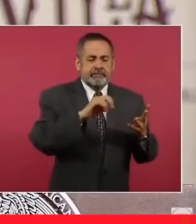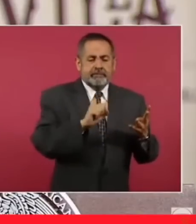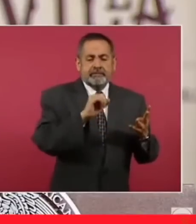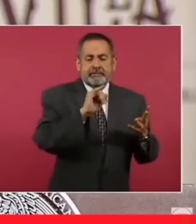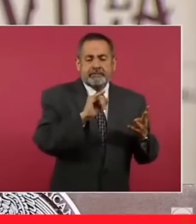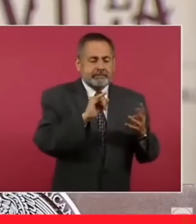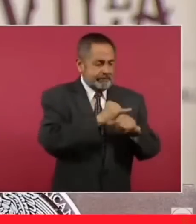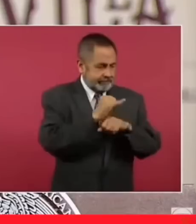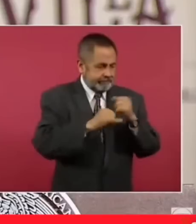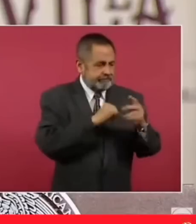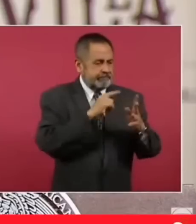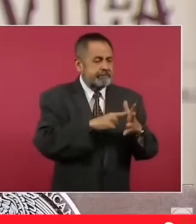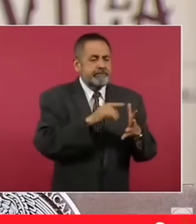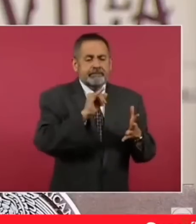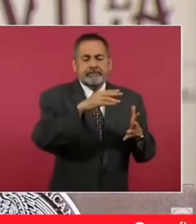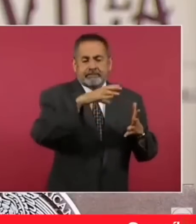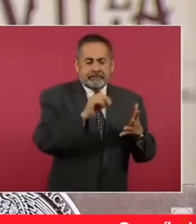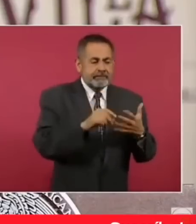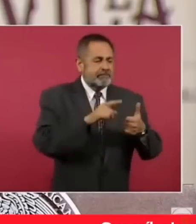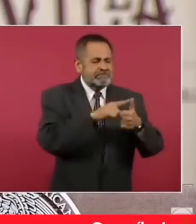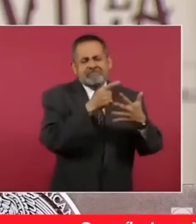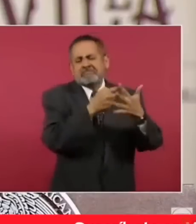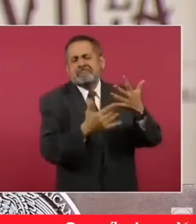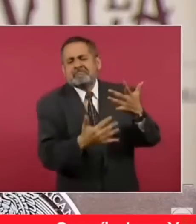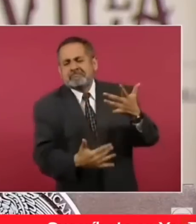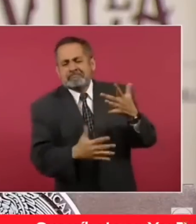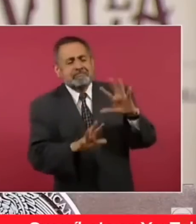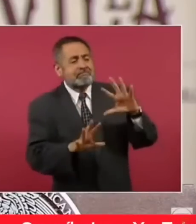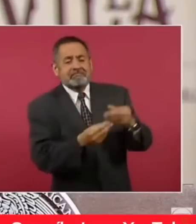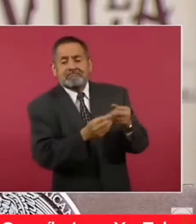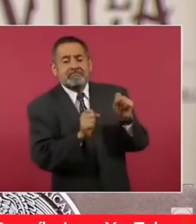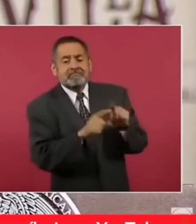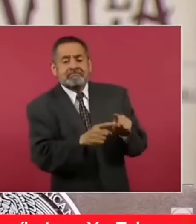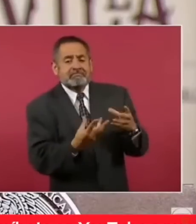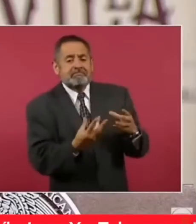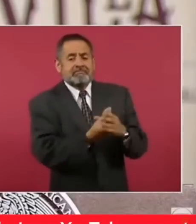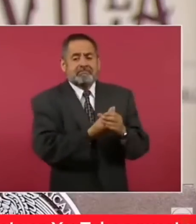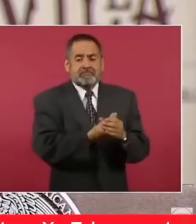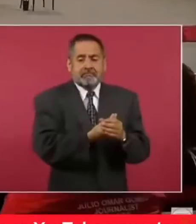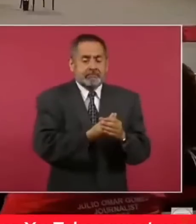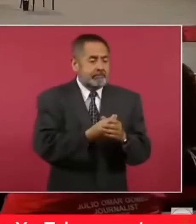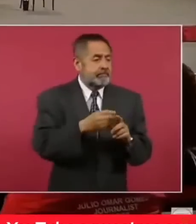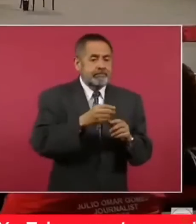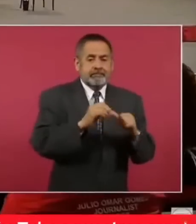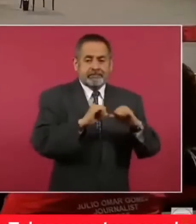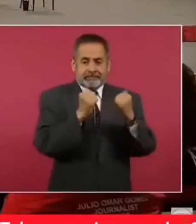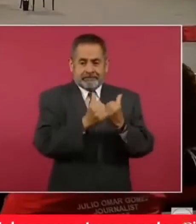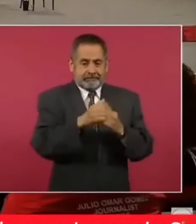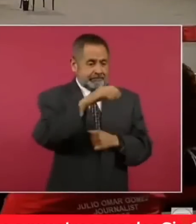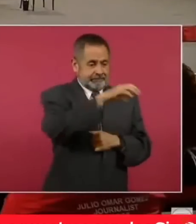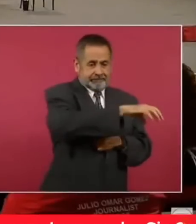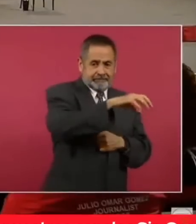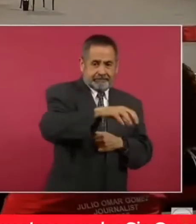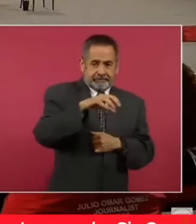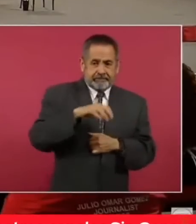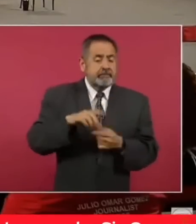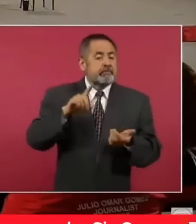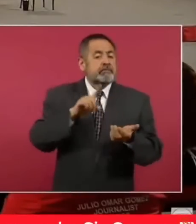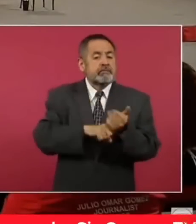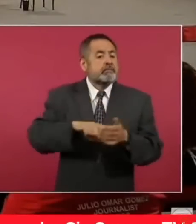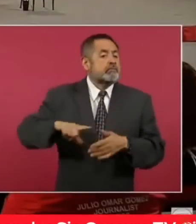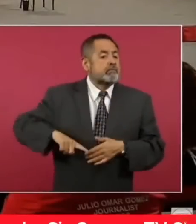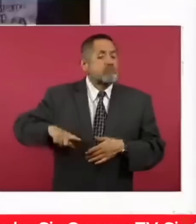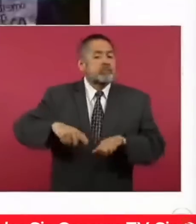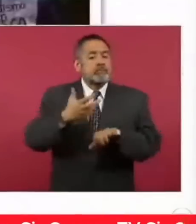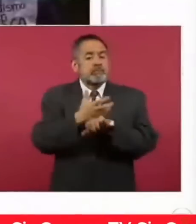México Como Vamos, el INCO y SPIN, entre otras muchas, que son organizaciones que reciben dinero del gobierno